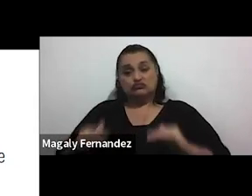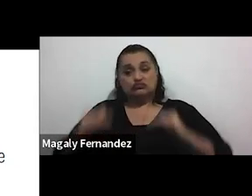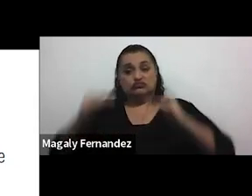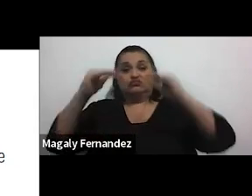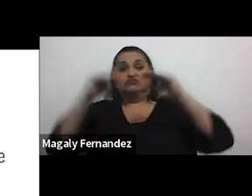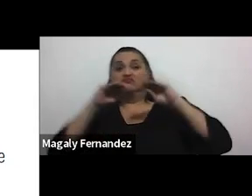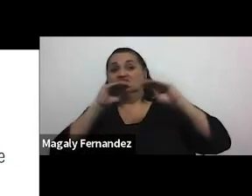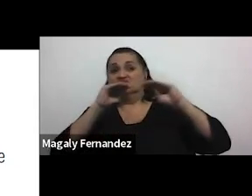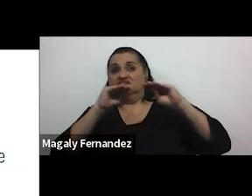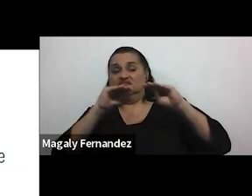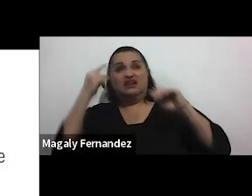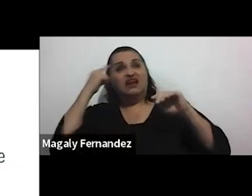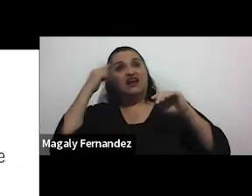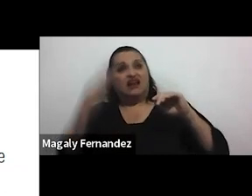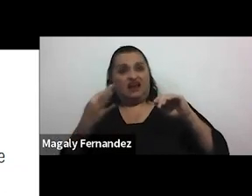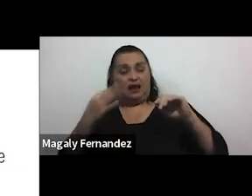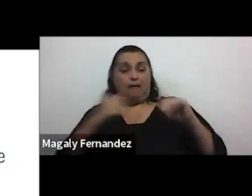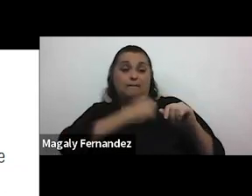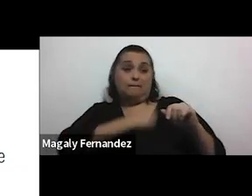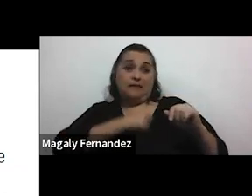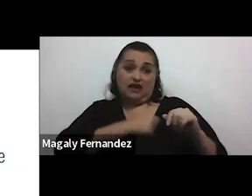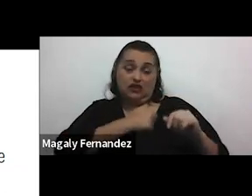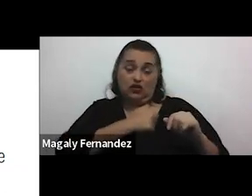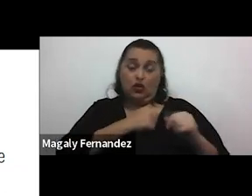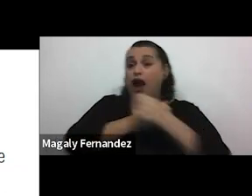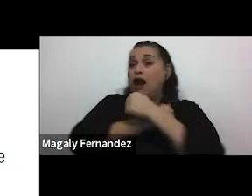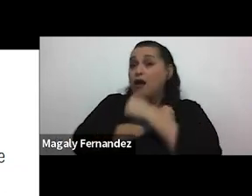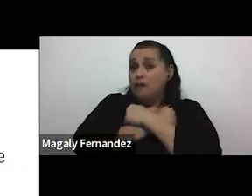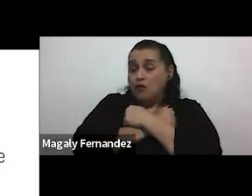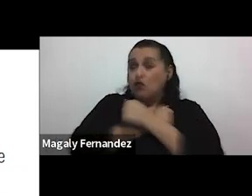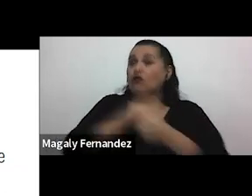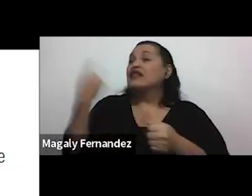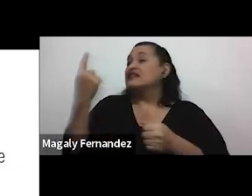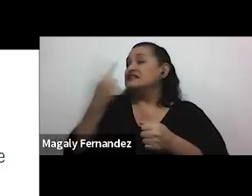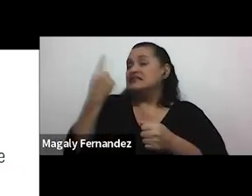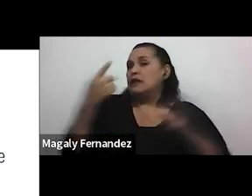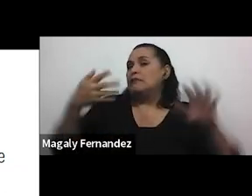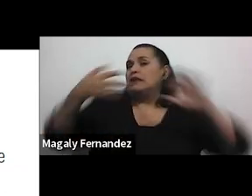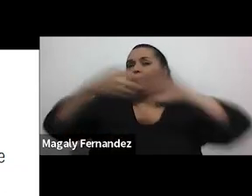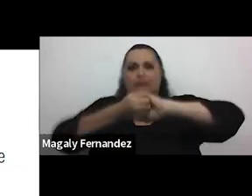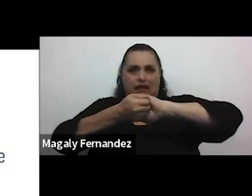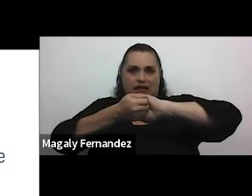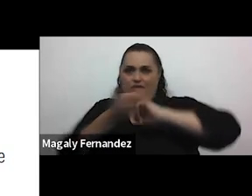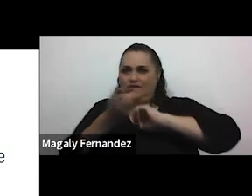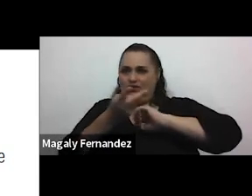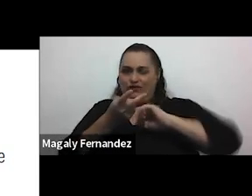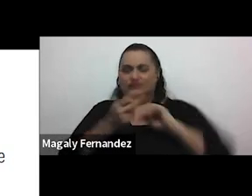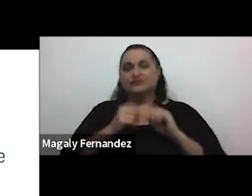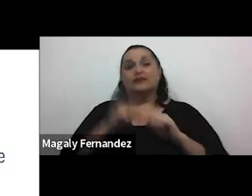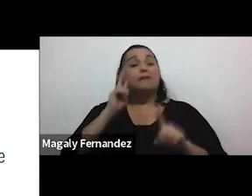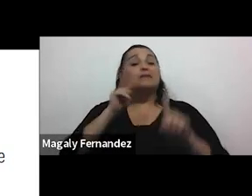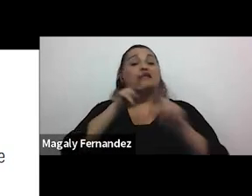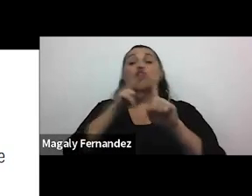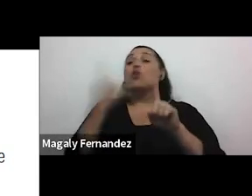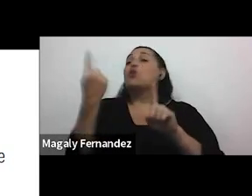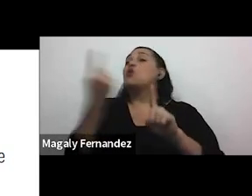postura que que el perdón y el amor deben ir siempre de la mano luego esta visión de solo hay un amor